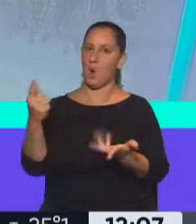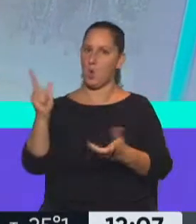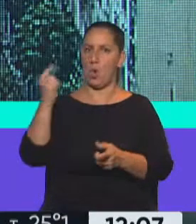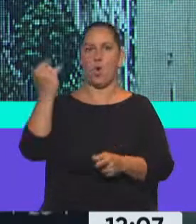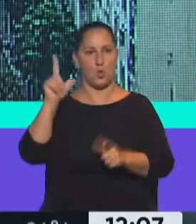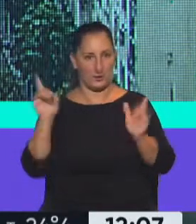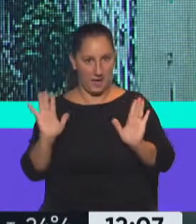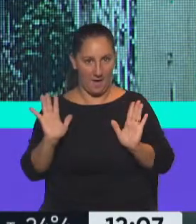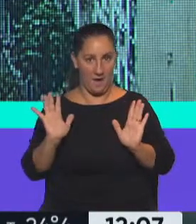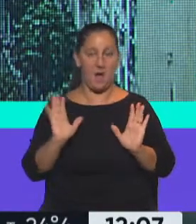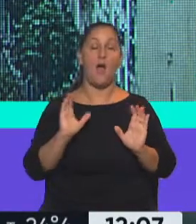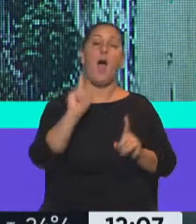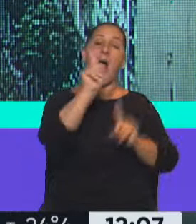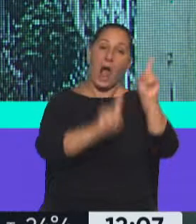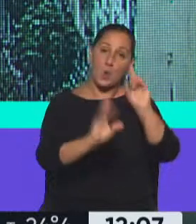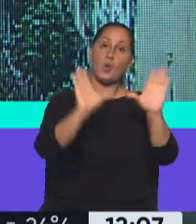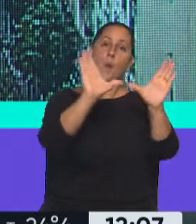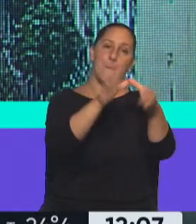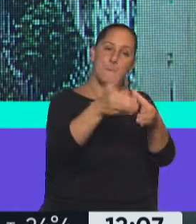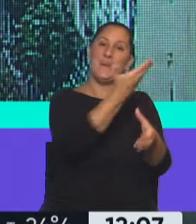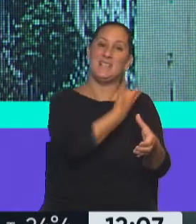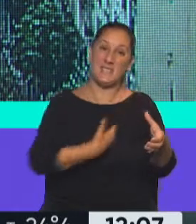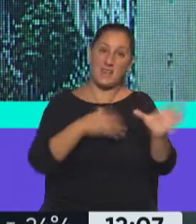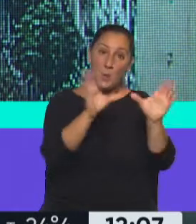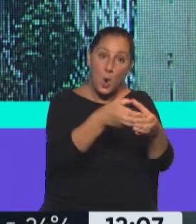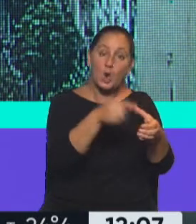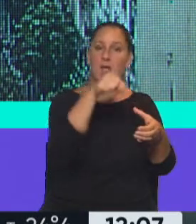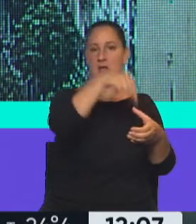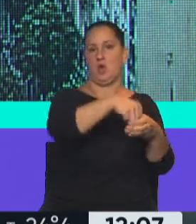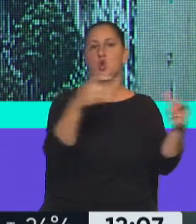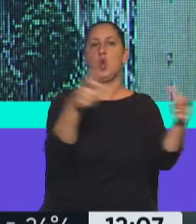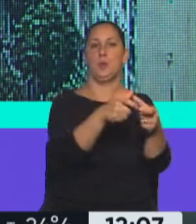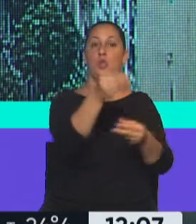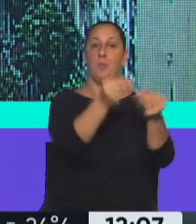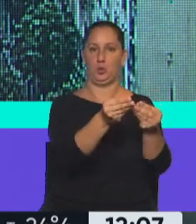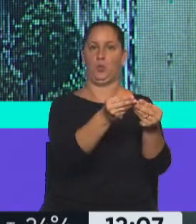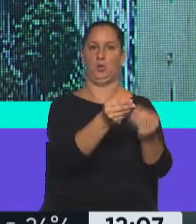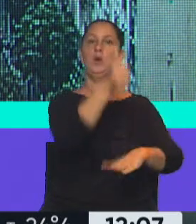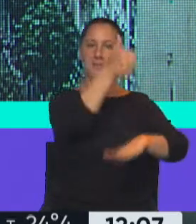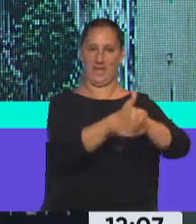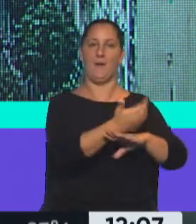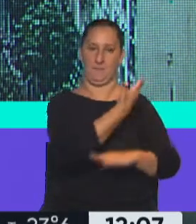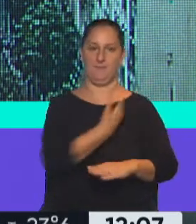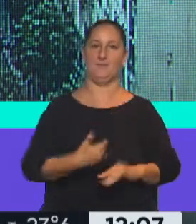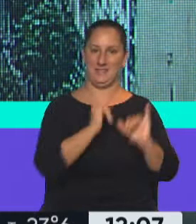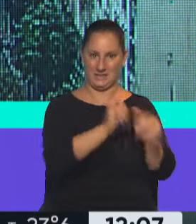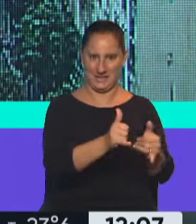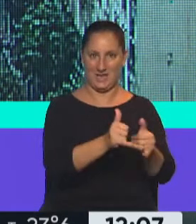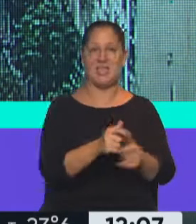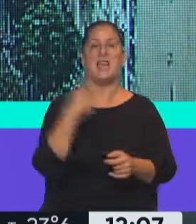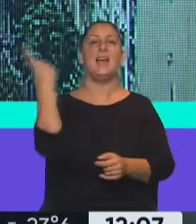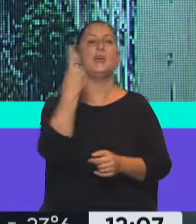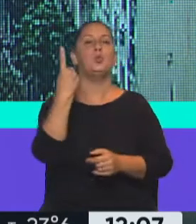Estaban los presidentes del bloque únicamente de aquellos bloques que conforman la Comisión de Presupuestos y Hacienda. las autoridades de la Comisión de